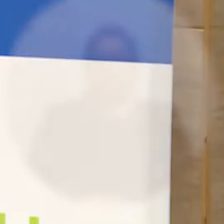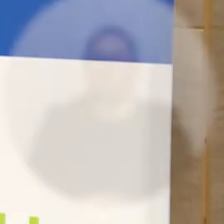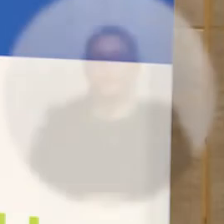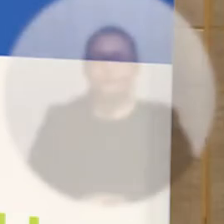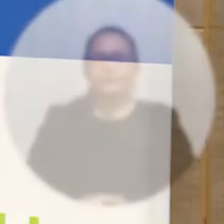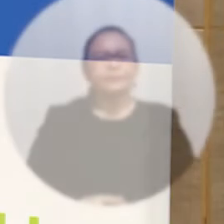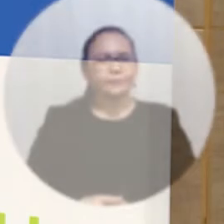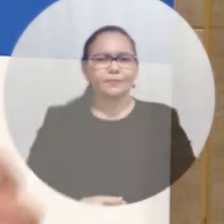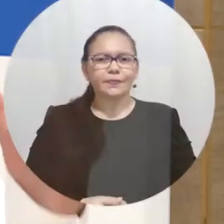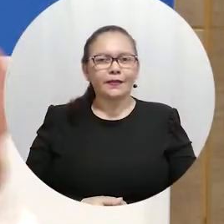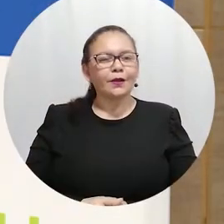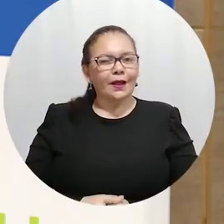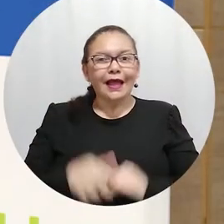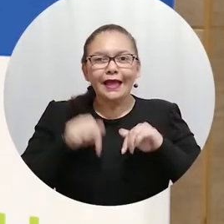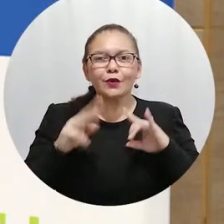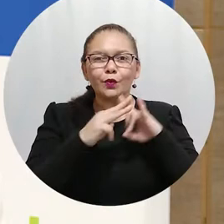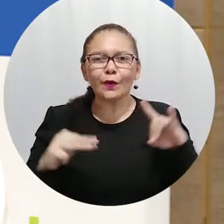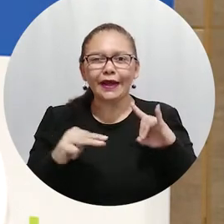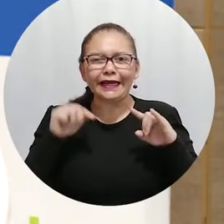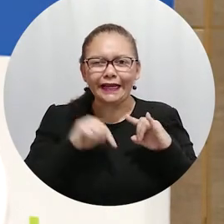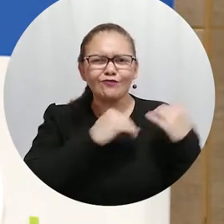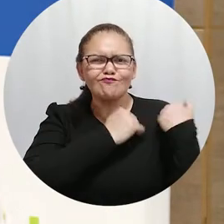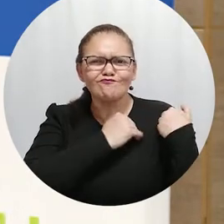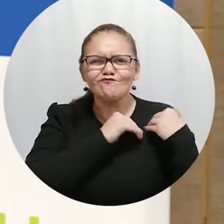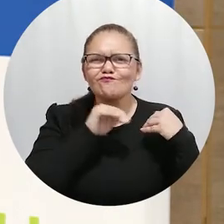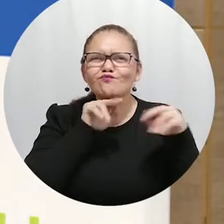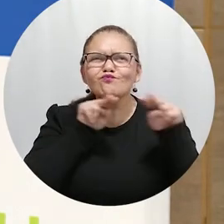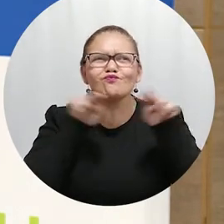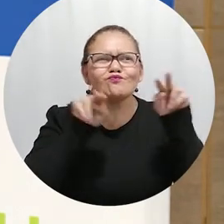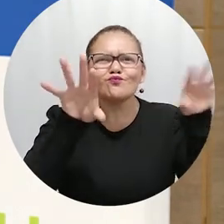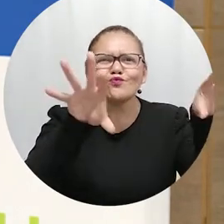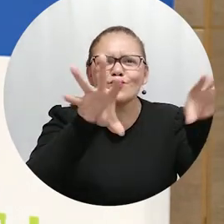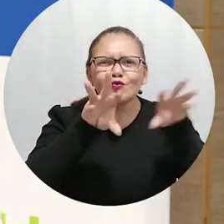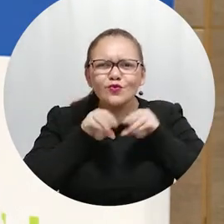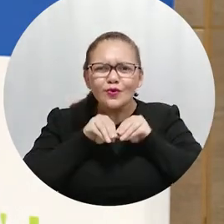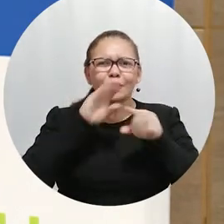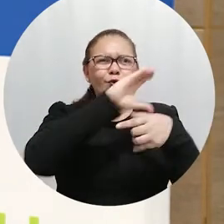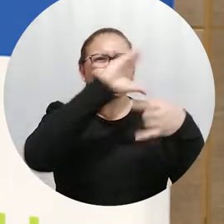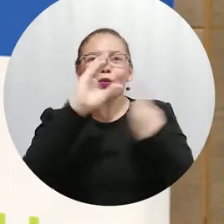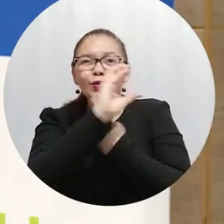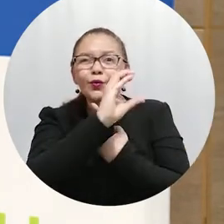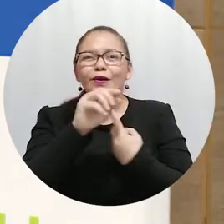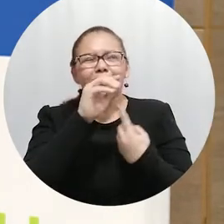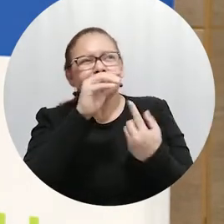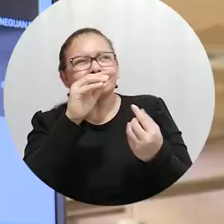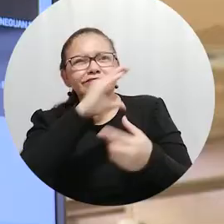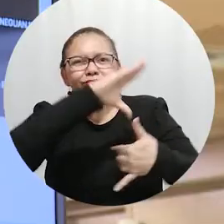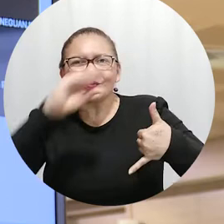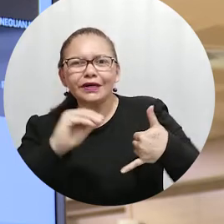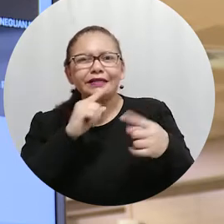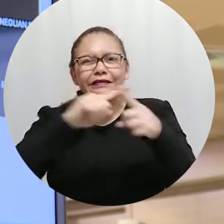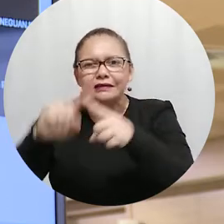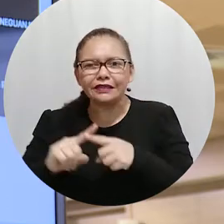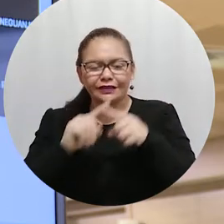Que la universidad sea esa atarraya cultural del Caribe que permita aglomerar, digamos, todas las representaciones artísticas y